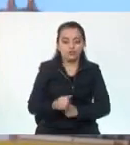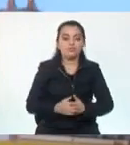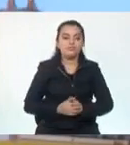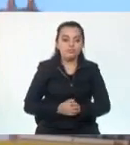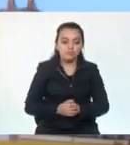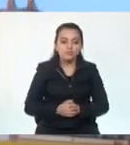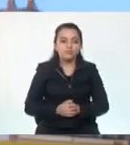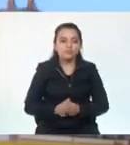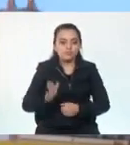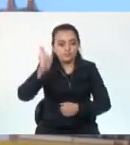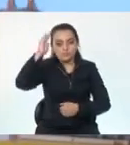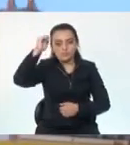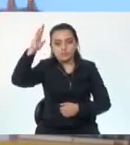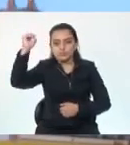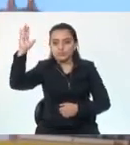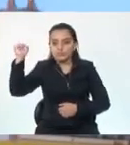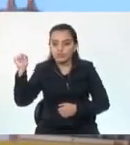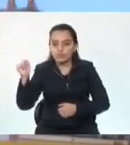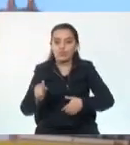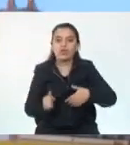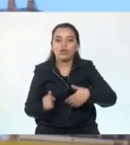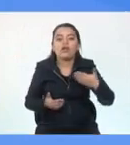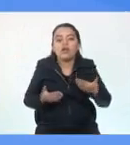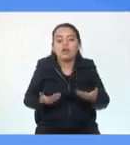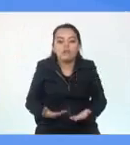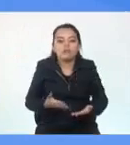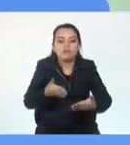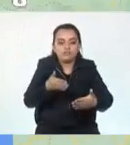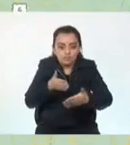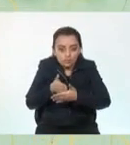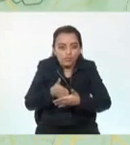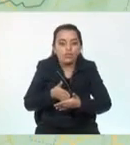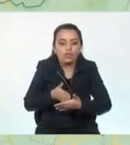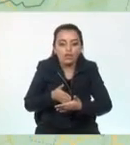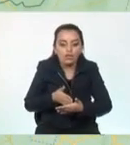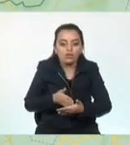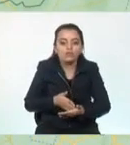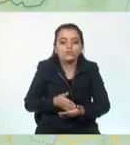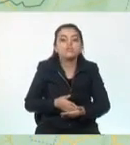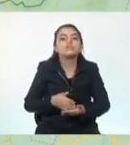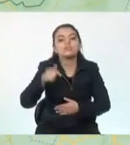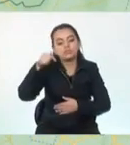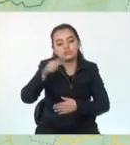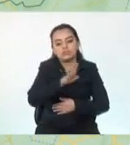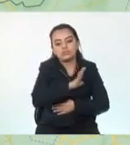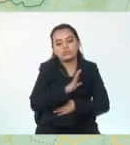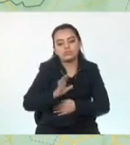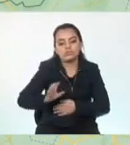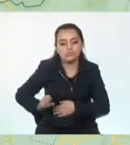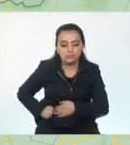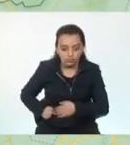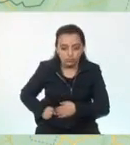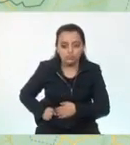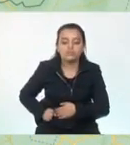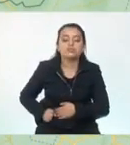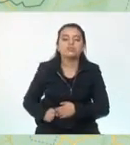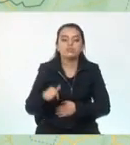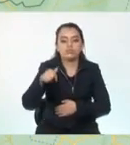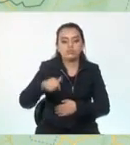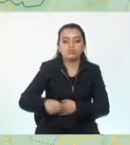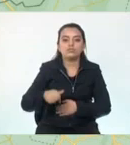haciendo uso de los puntos cardinales. El Salvador pertenece a América Central,